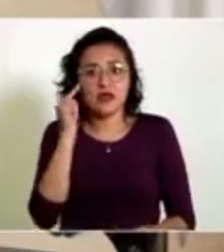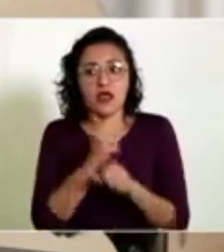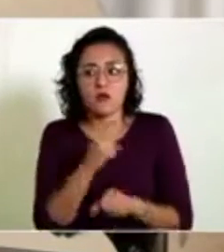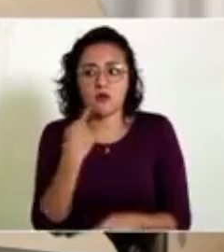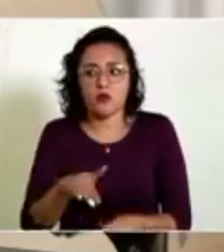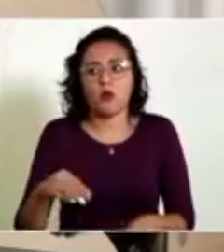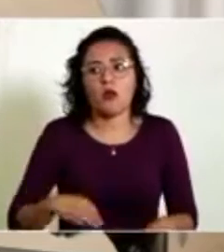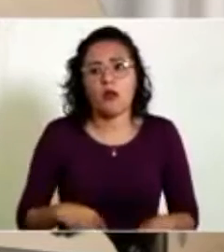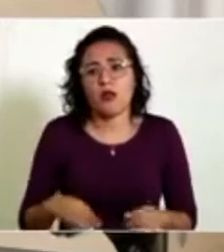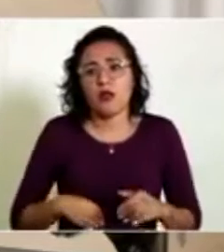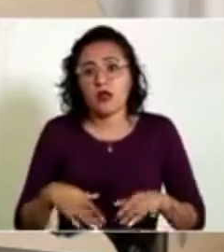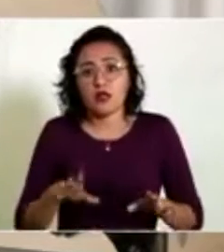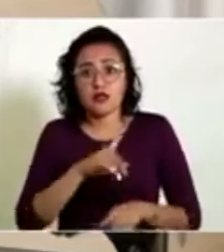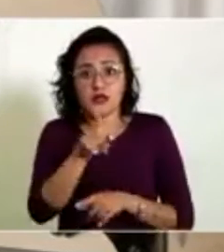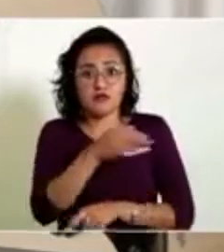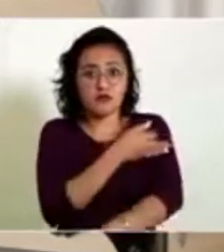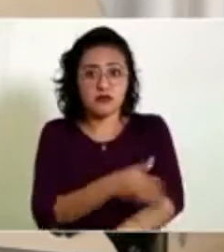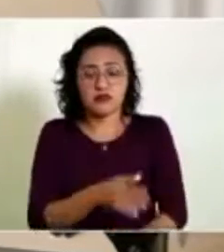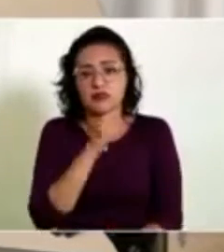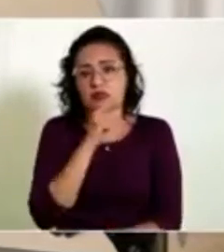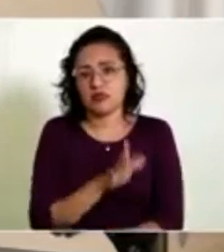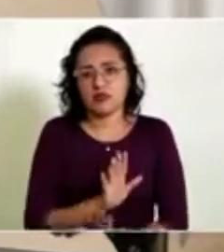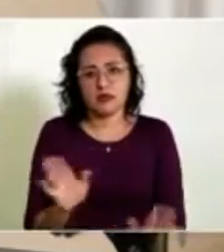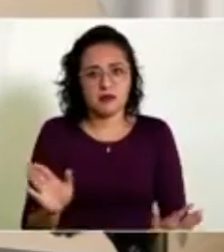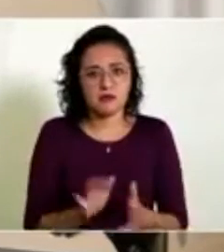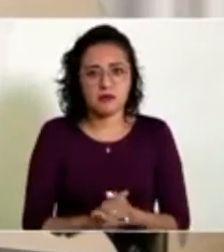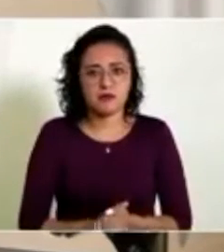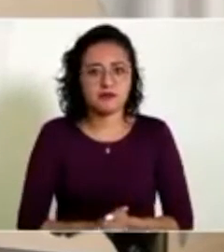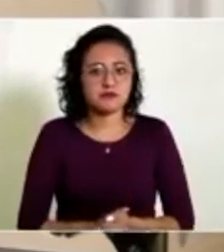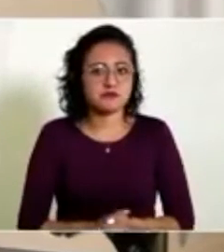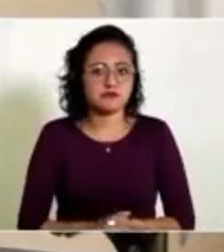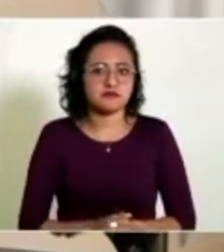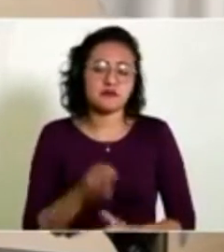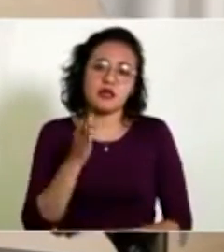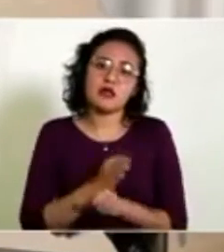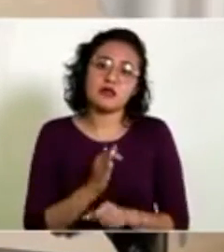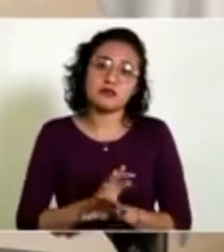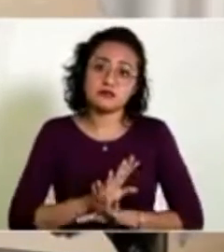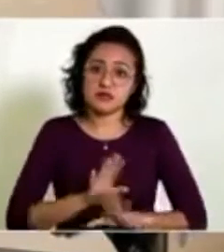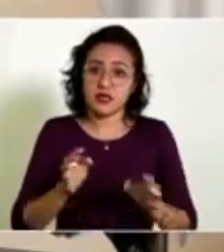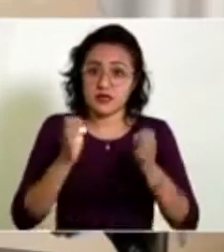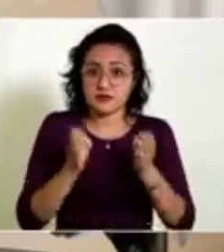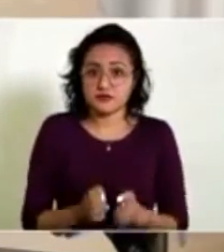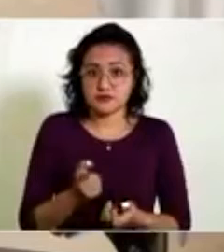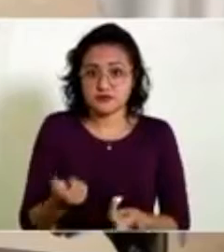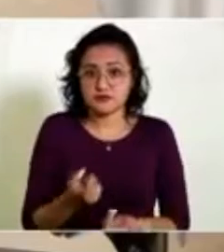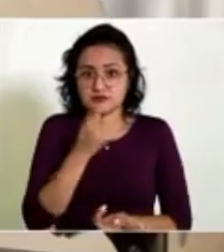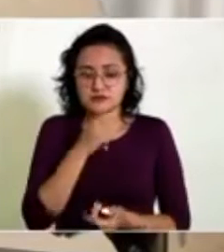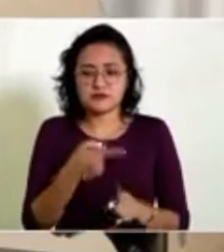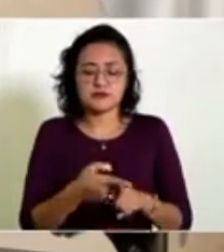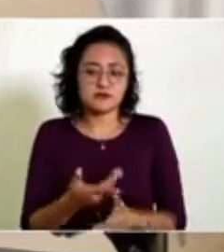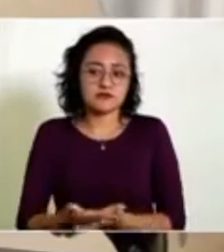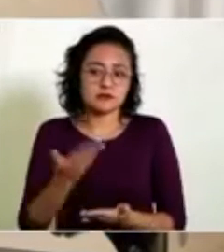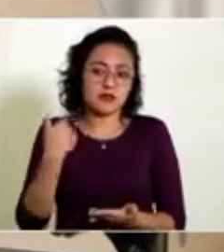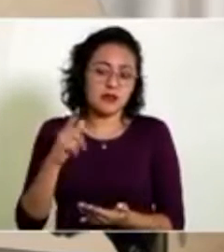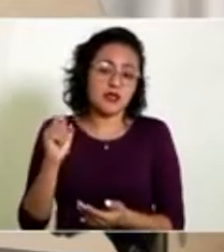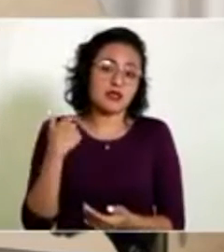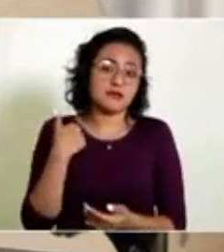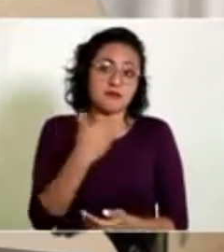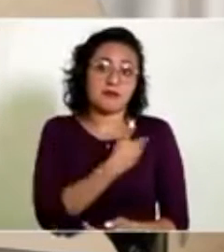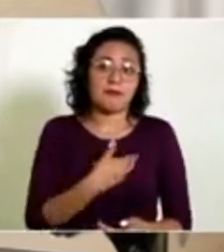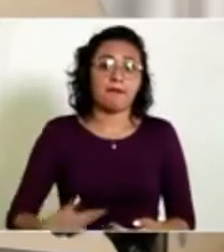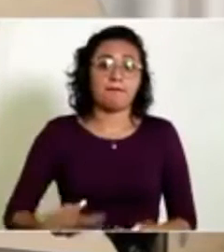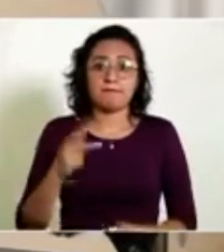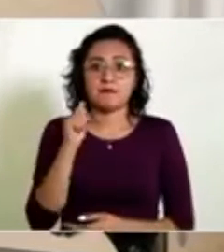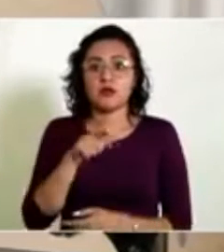culpas y de sus familiares. Y aquí, bueno, pues ahí está ya el que fue presidente del PAN cuando